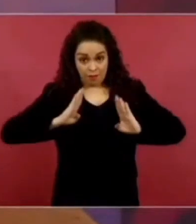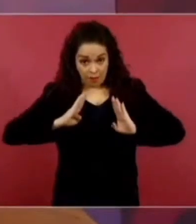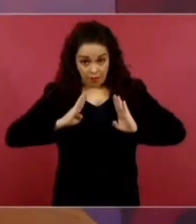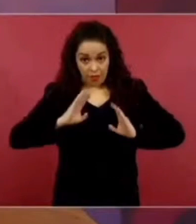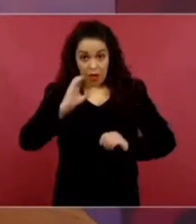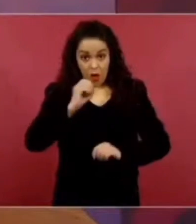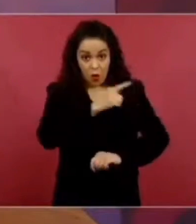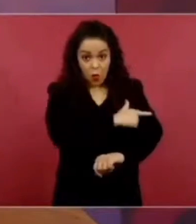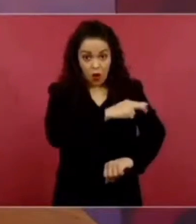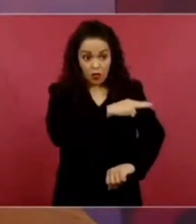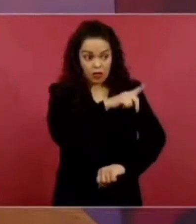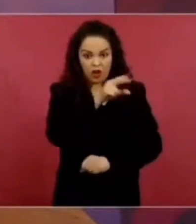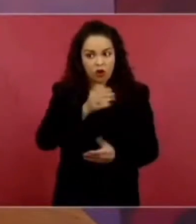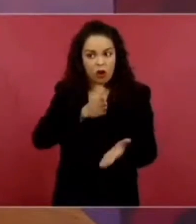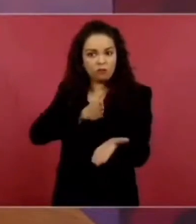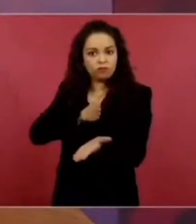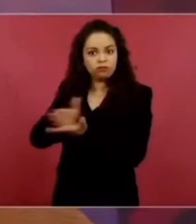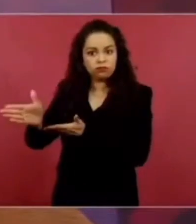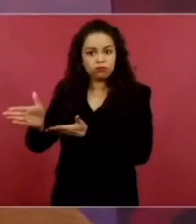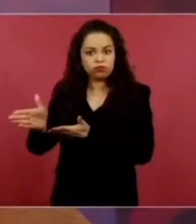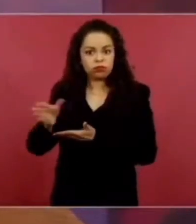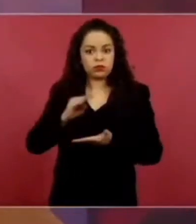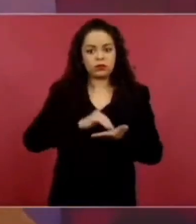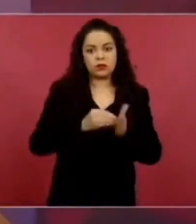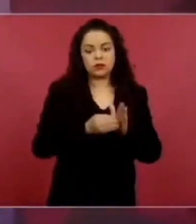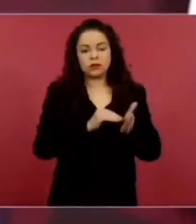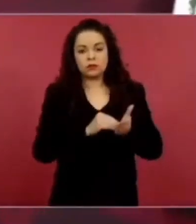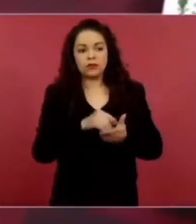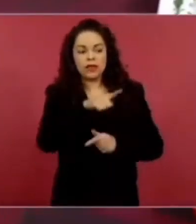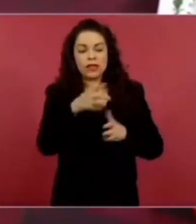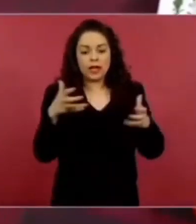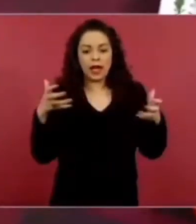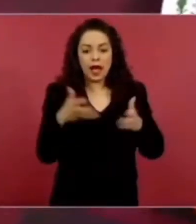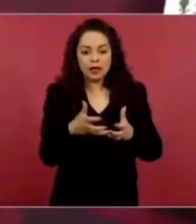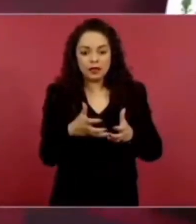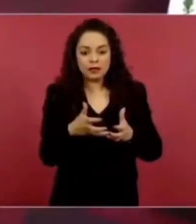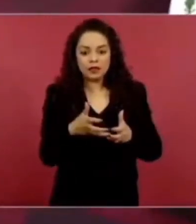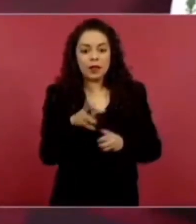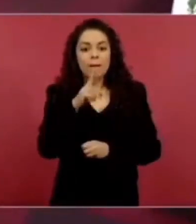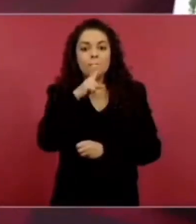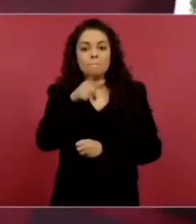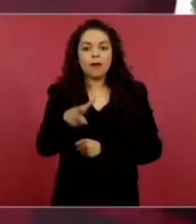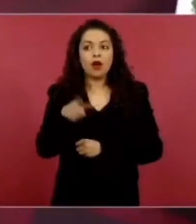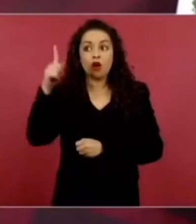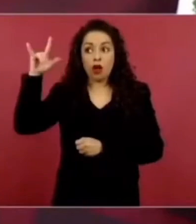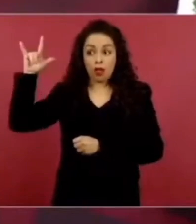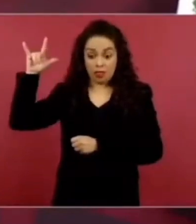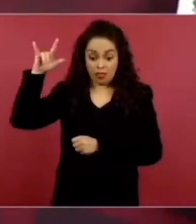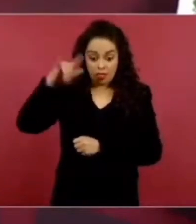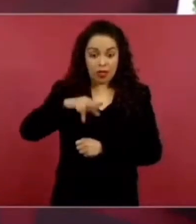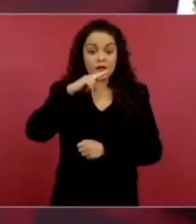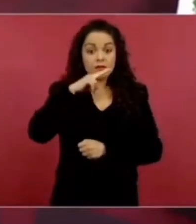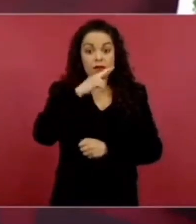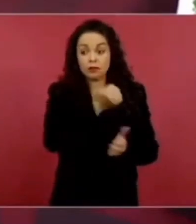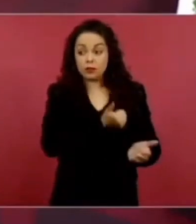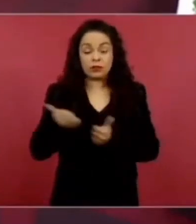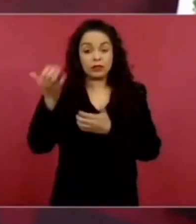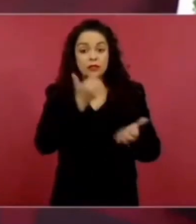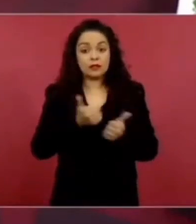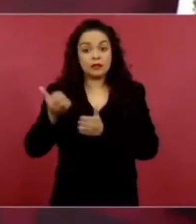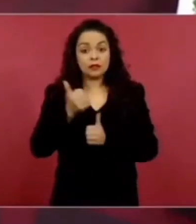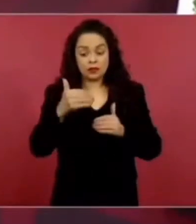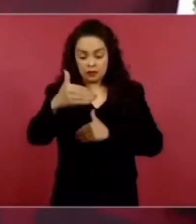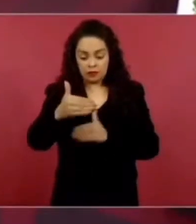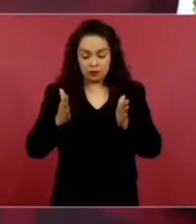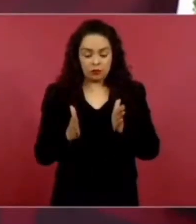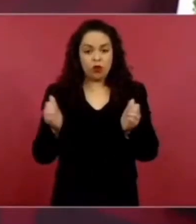y pudiesen sacar los paquetes de cocaína y llevárselos porque si no la